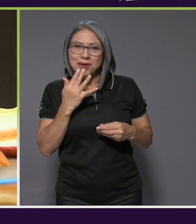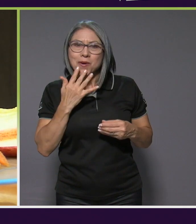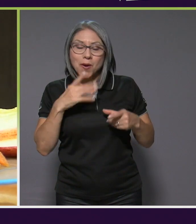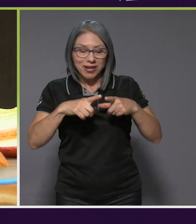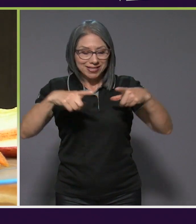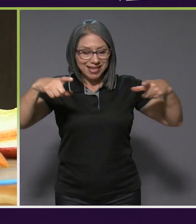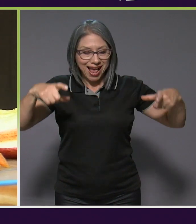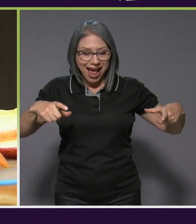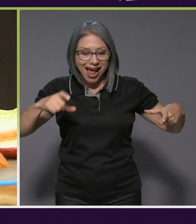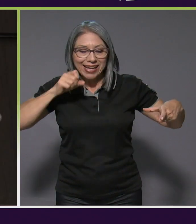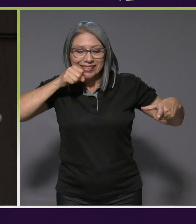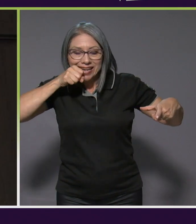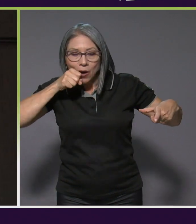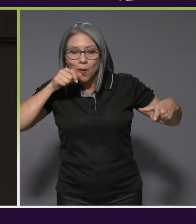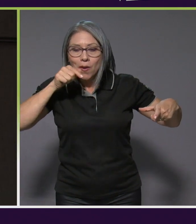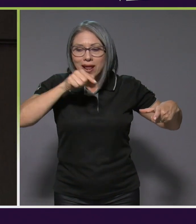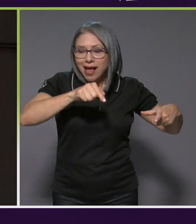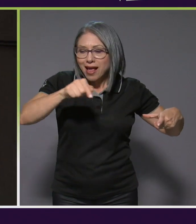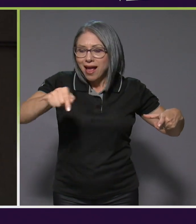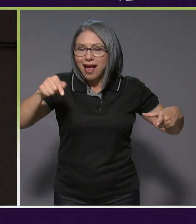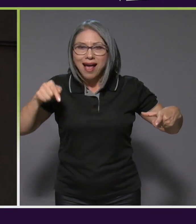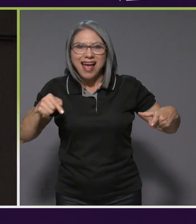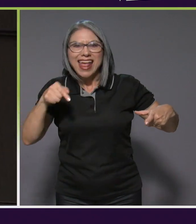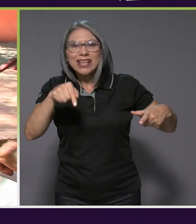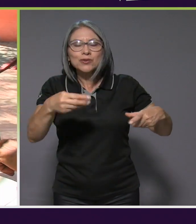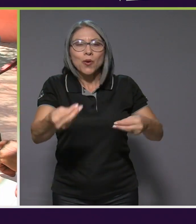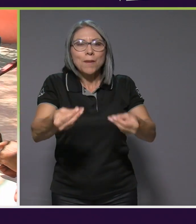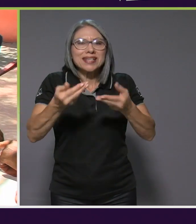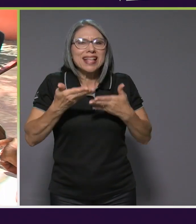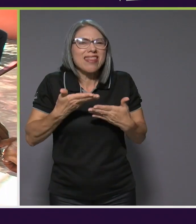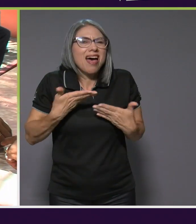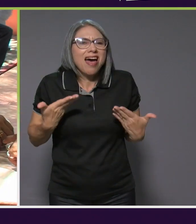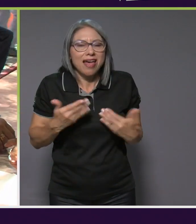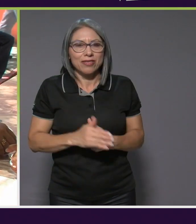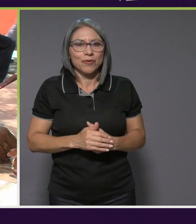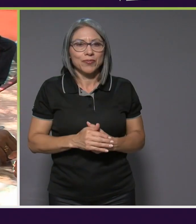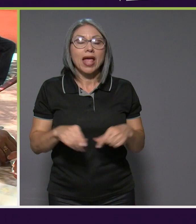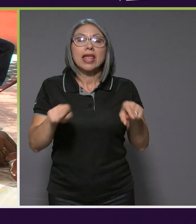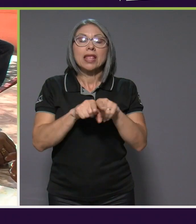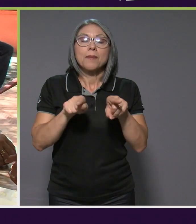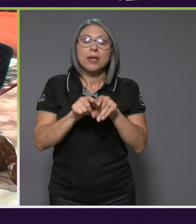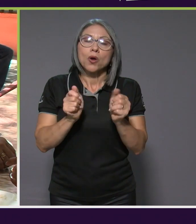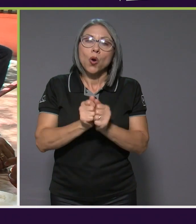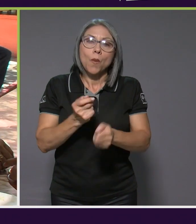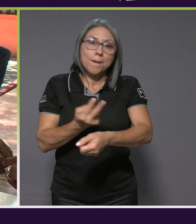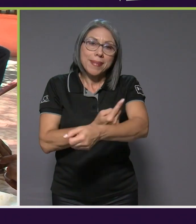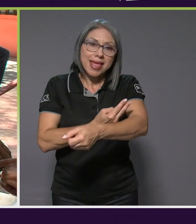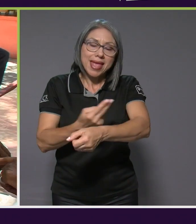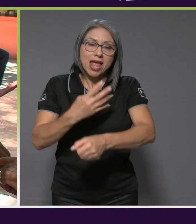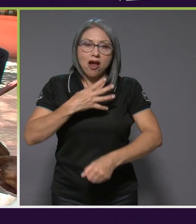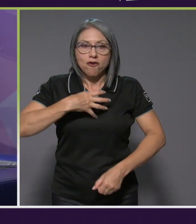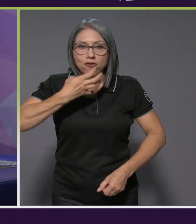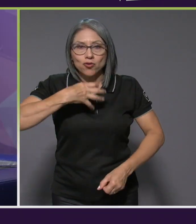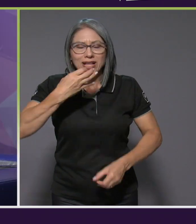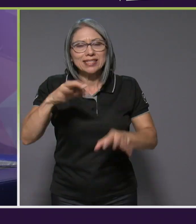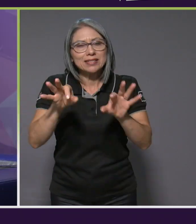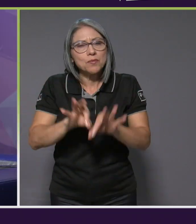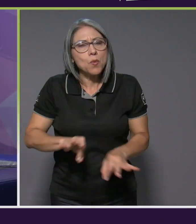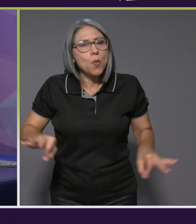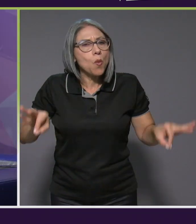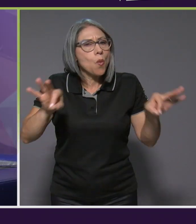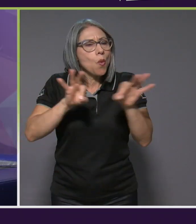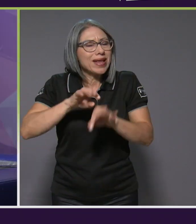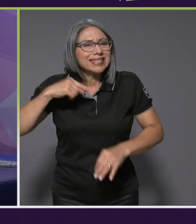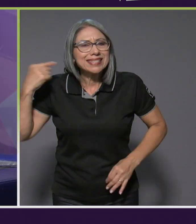zanahoria, tengo esto, ¿qué me está aportando, verdad? A nivel de lo que son frutas y vegetales, sí es muy importante que siempre estén presentes